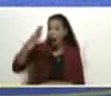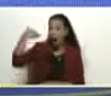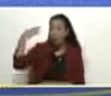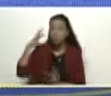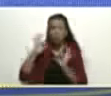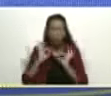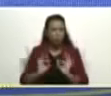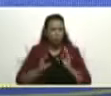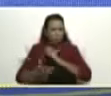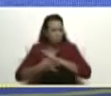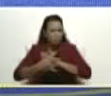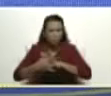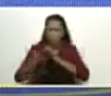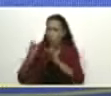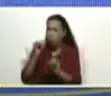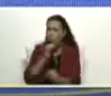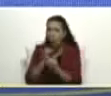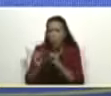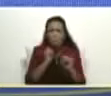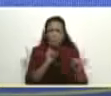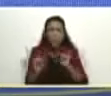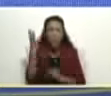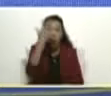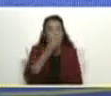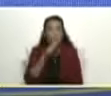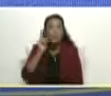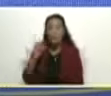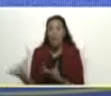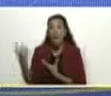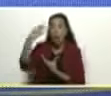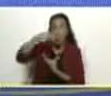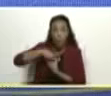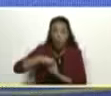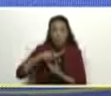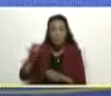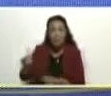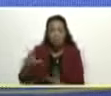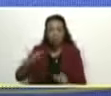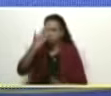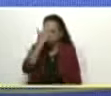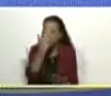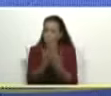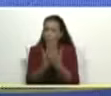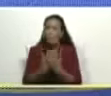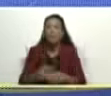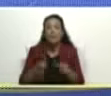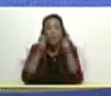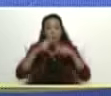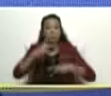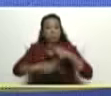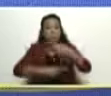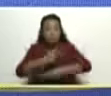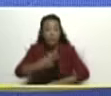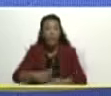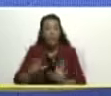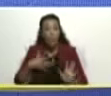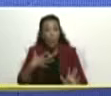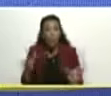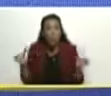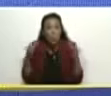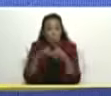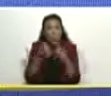tecnológico con un conjunto de jóvenes venezolanos que están al frente de este proceso para que ese